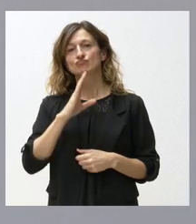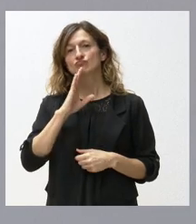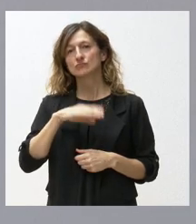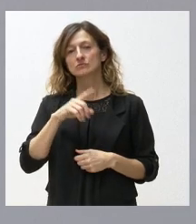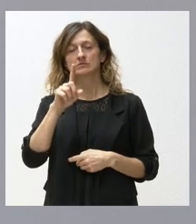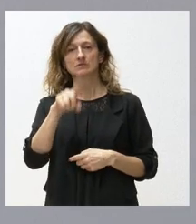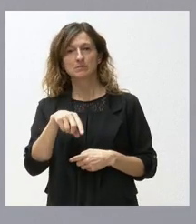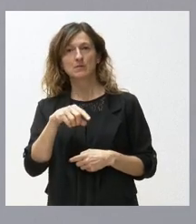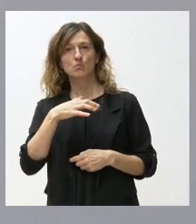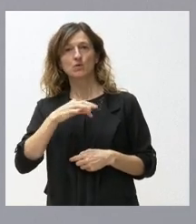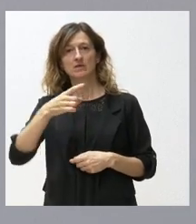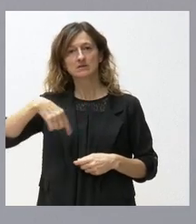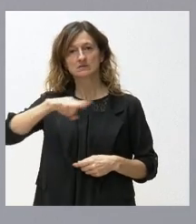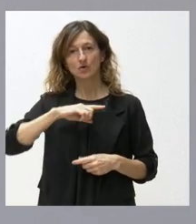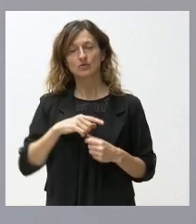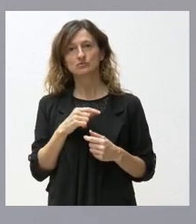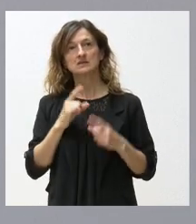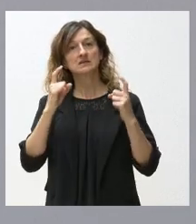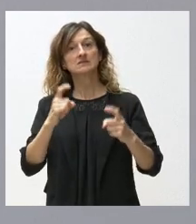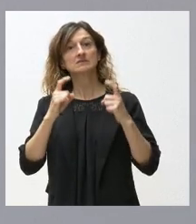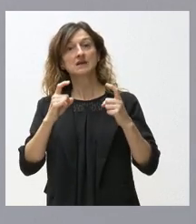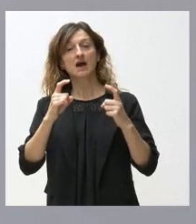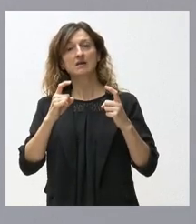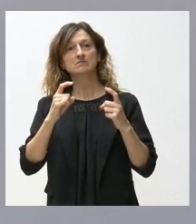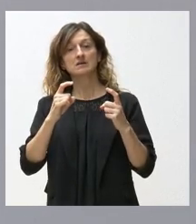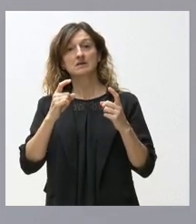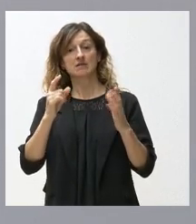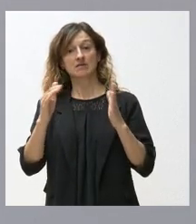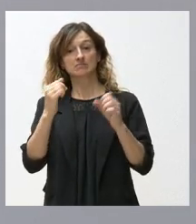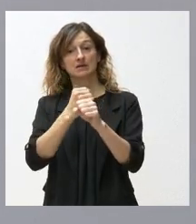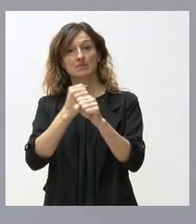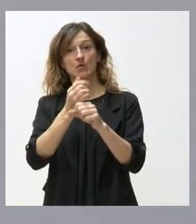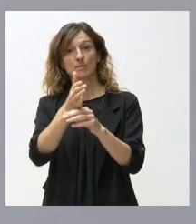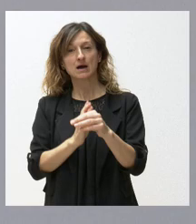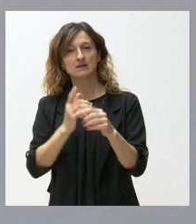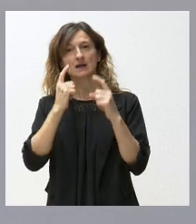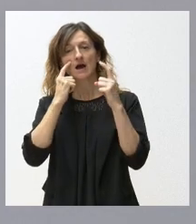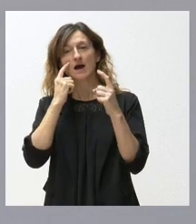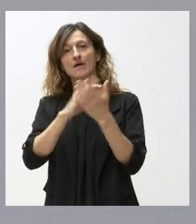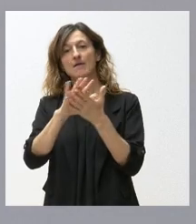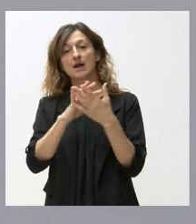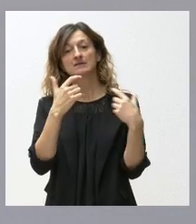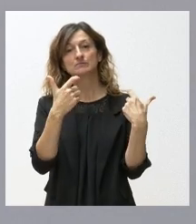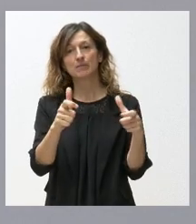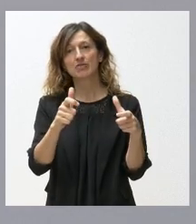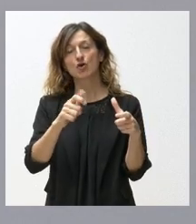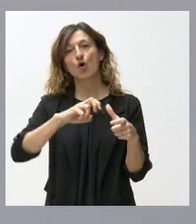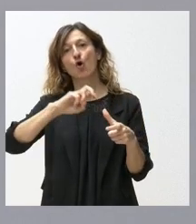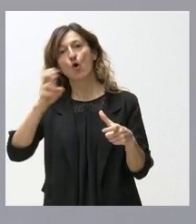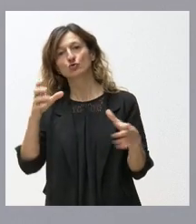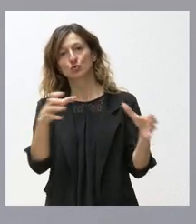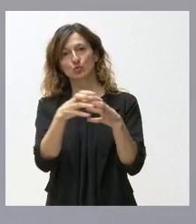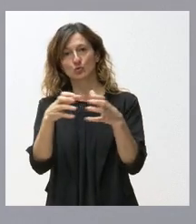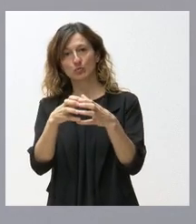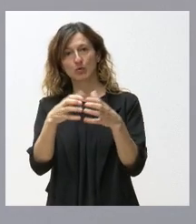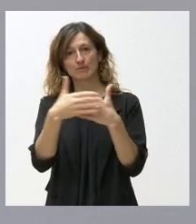redirigir al menos una parte de este operativo a espacios donde ya actúan otros operativos y